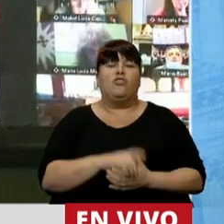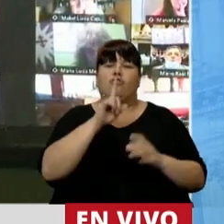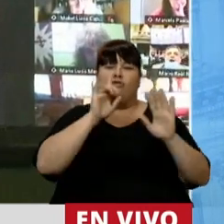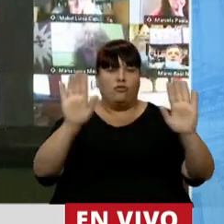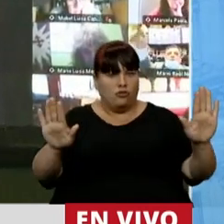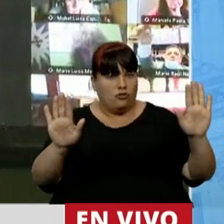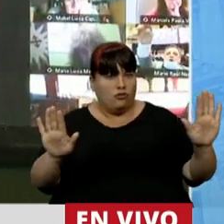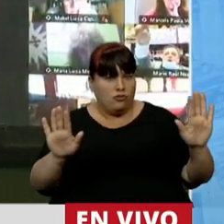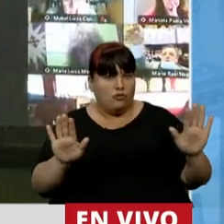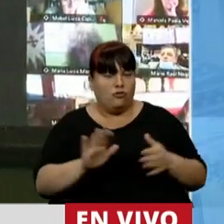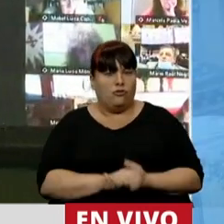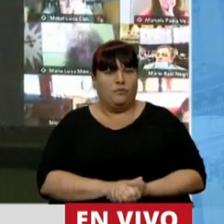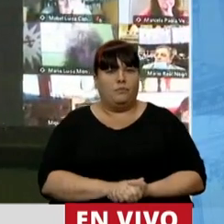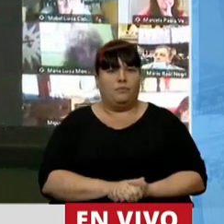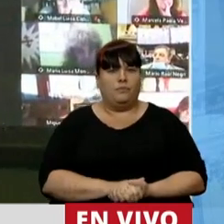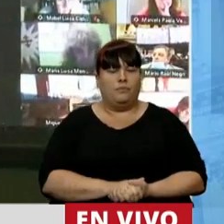Silencio, por favor.